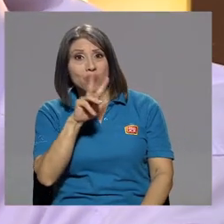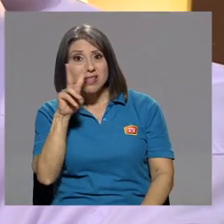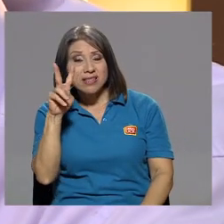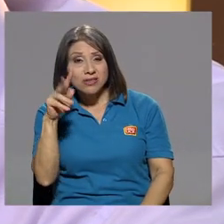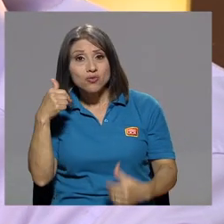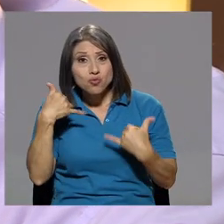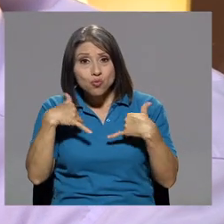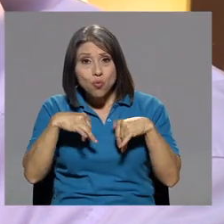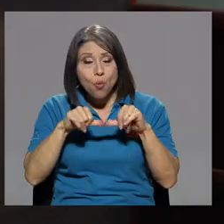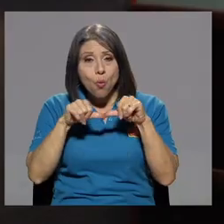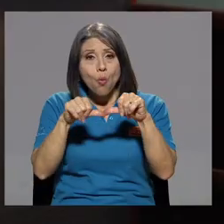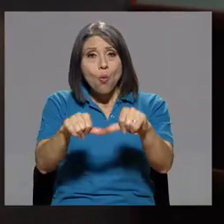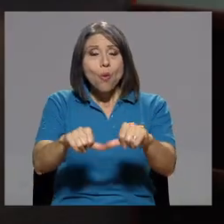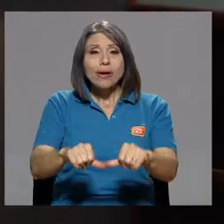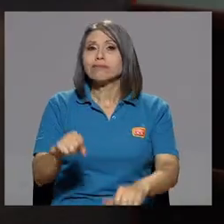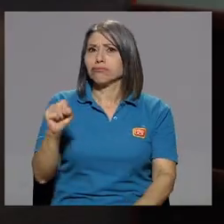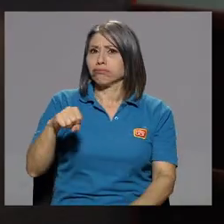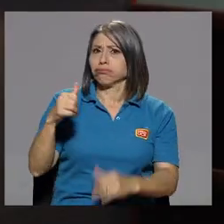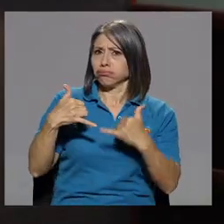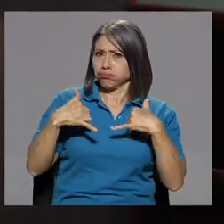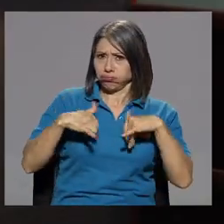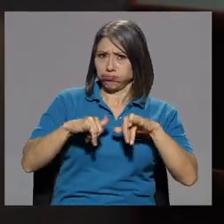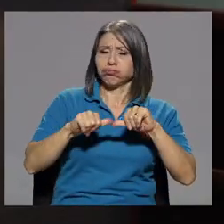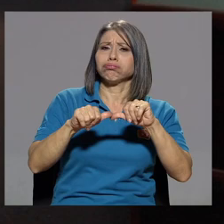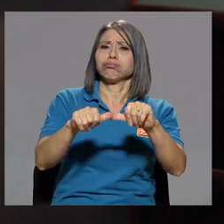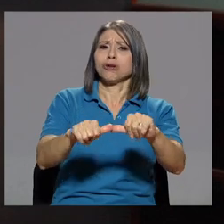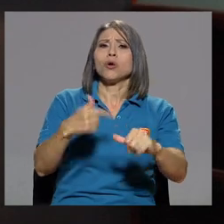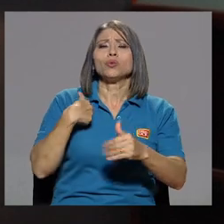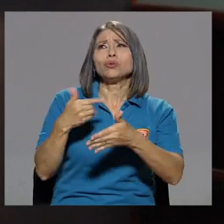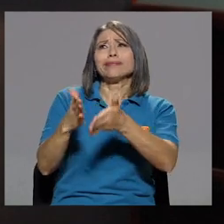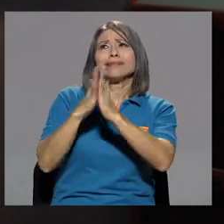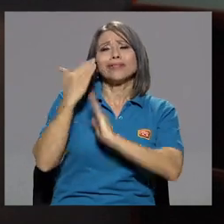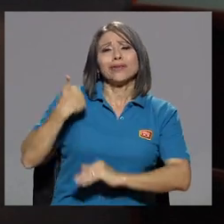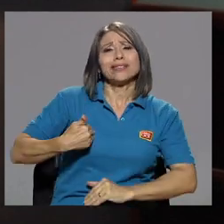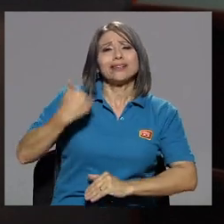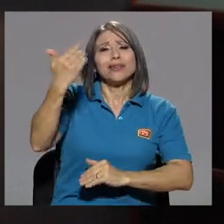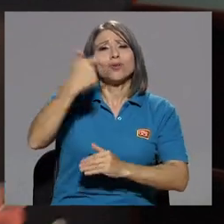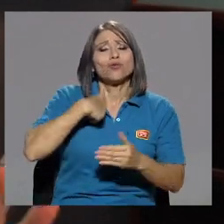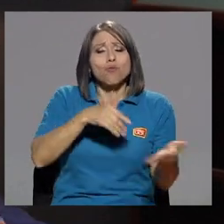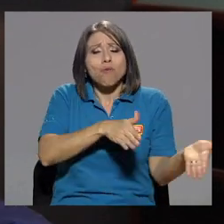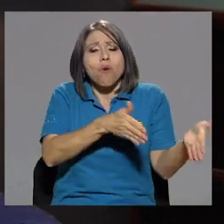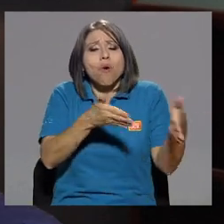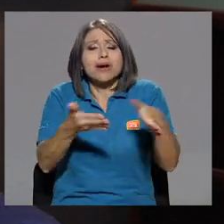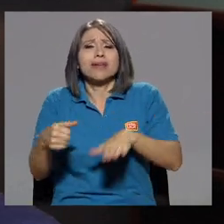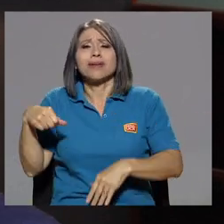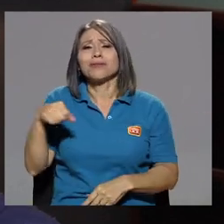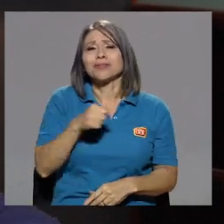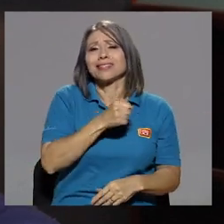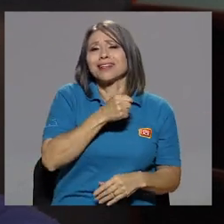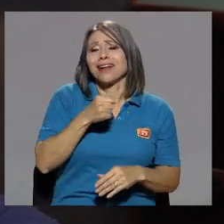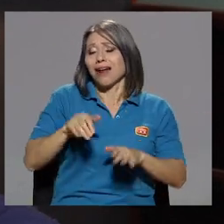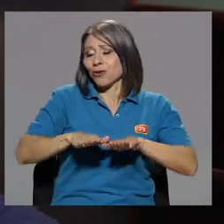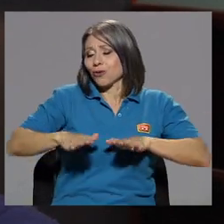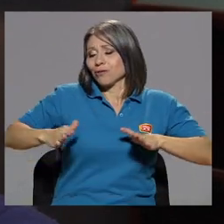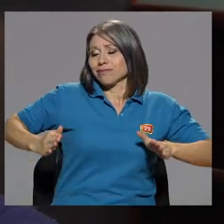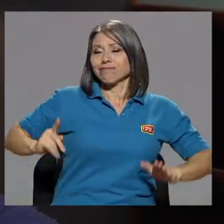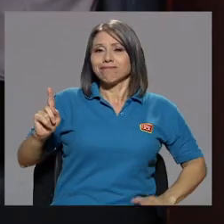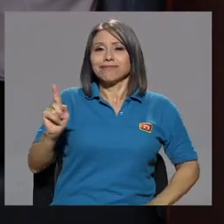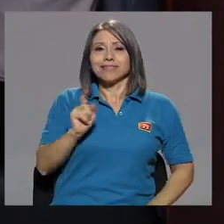cantando y todavía sigue cantando. Todavía. Ah, no, yo no. Yo le pido al señor morirme en un escenario. Qué lindo, ¿verdad?